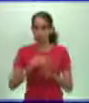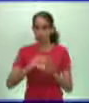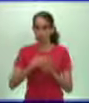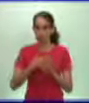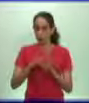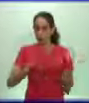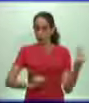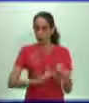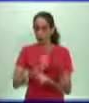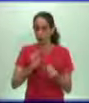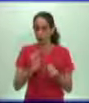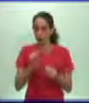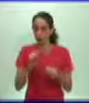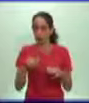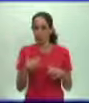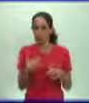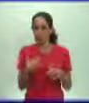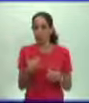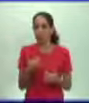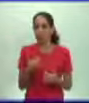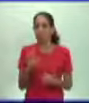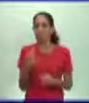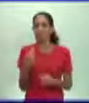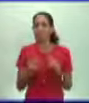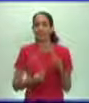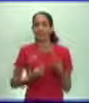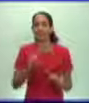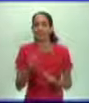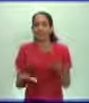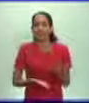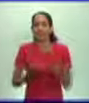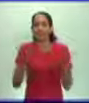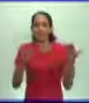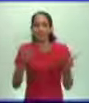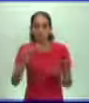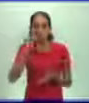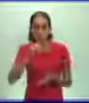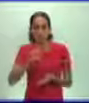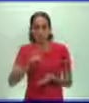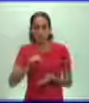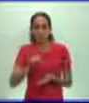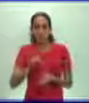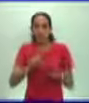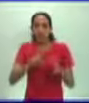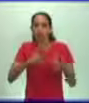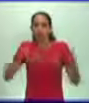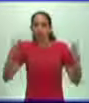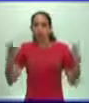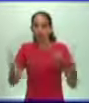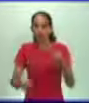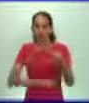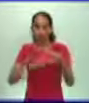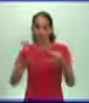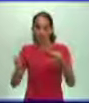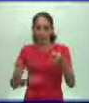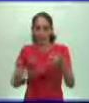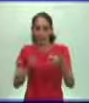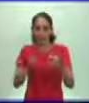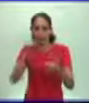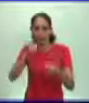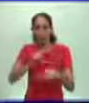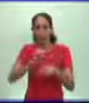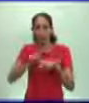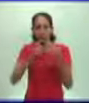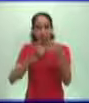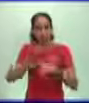religiosas se va a desarrollar lo que se conoce en nuestra historia antigua y medieval como la Gran Guerra Campesina, desarrollada en Alemania, y